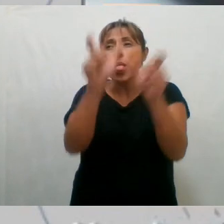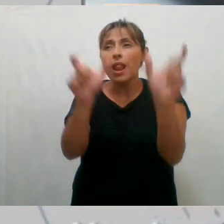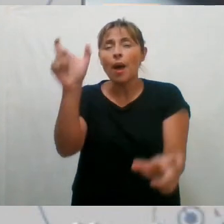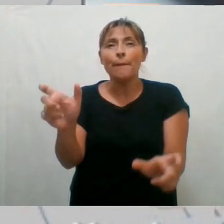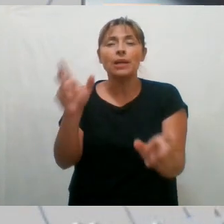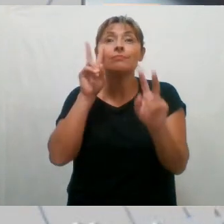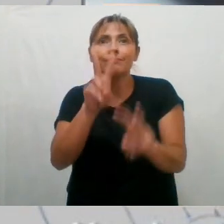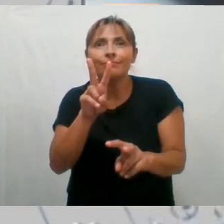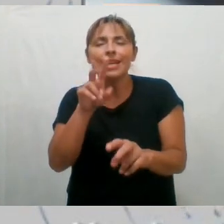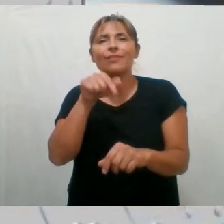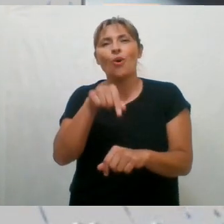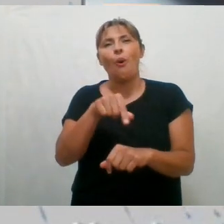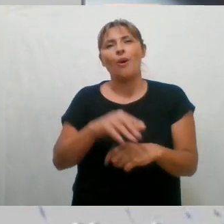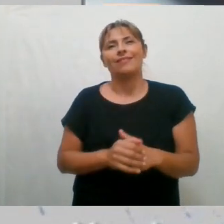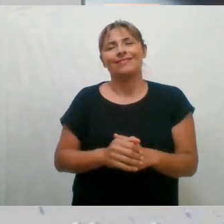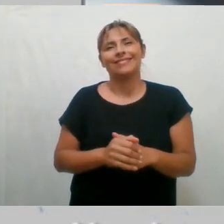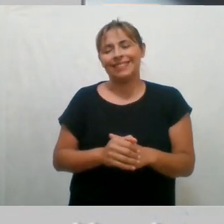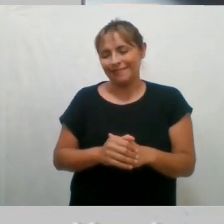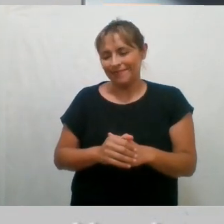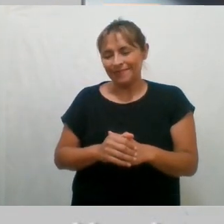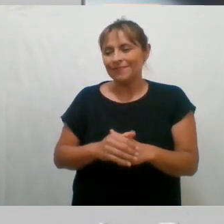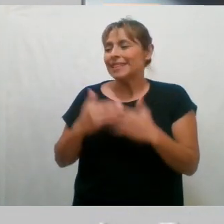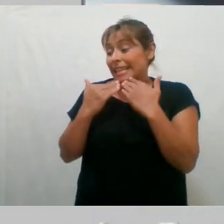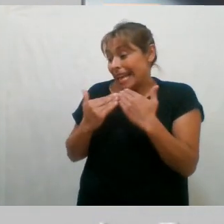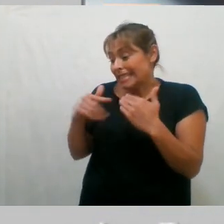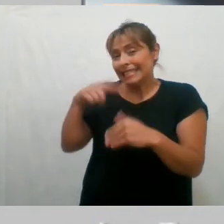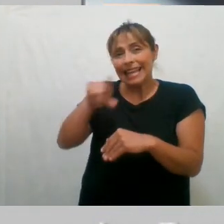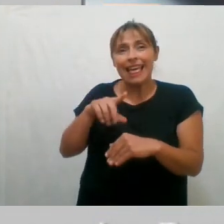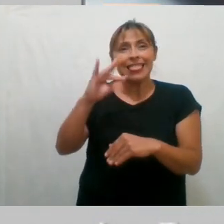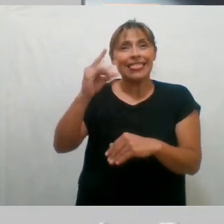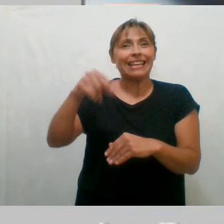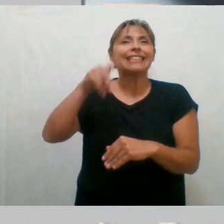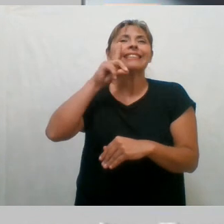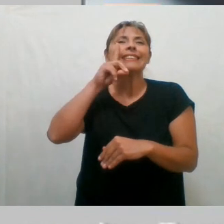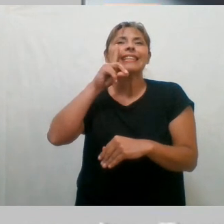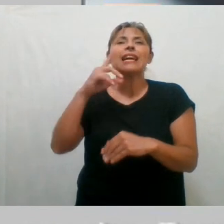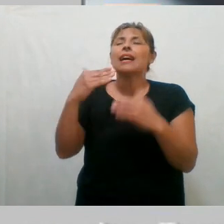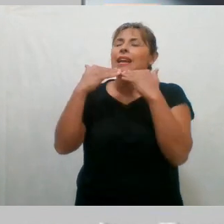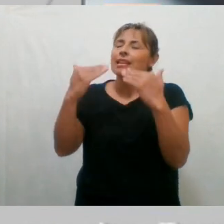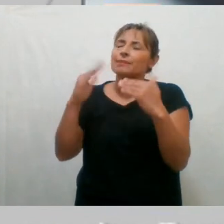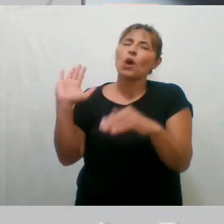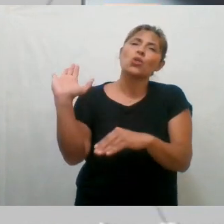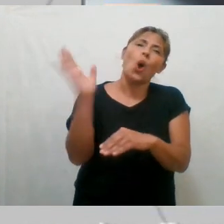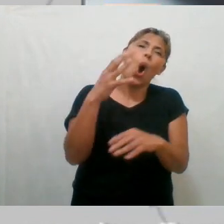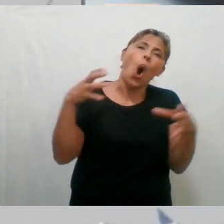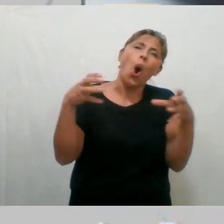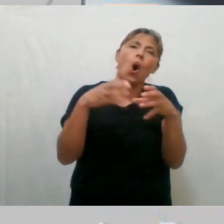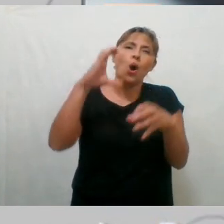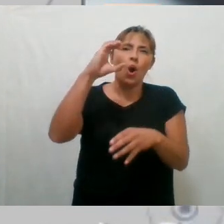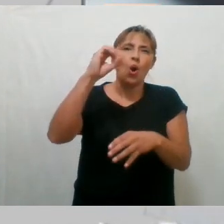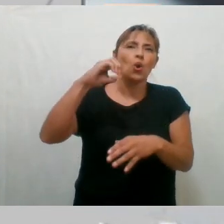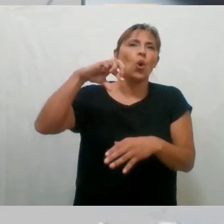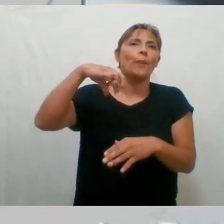escuchan hoy a través de este medio al que estamos pudiendo llegar. Gracias, Dani. El agradecimiento extensivo a todo Copade, que